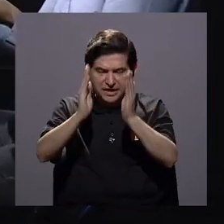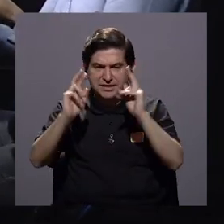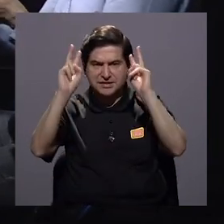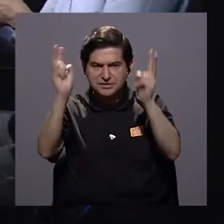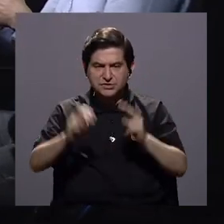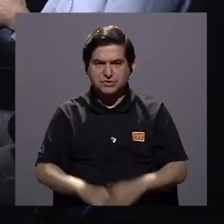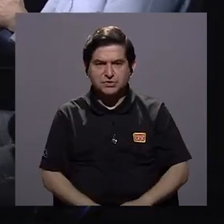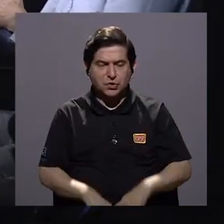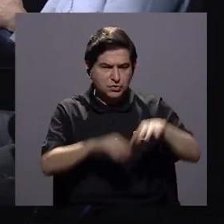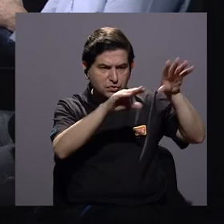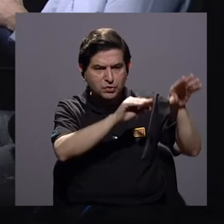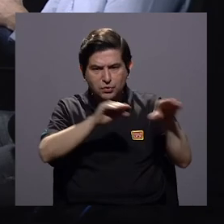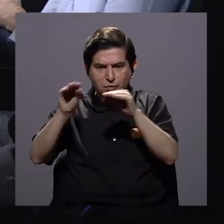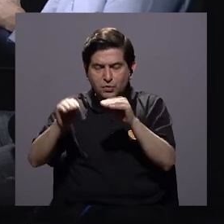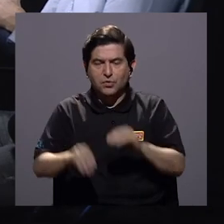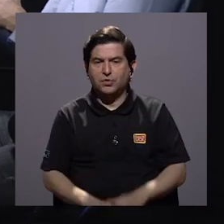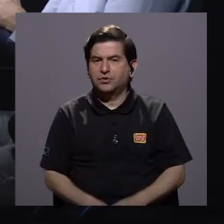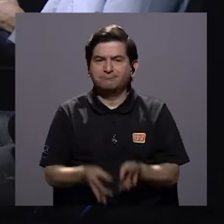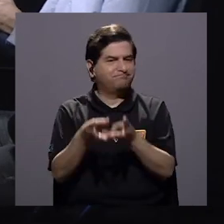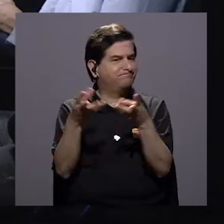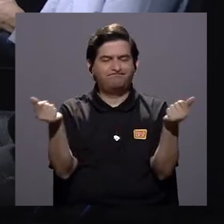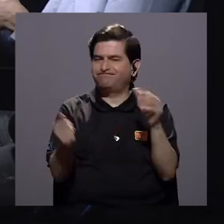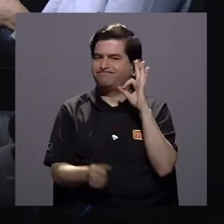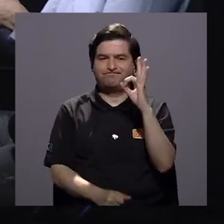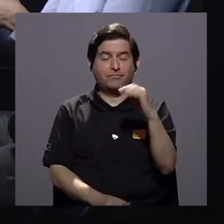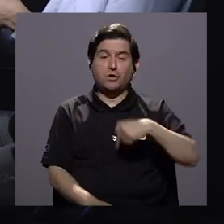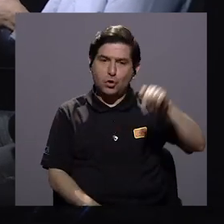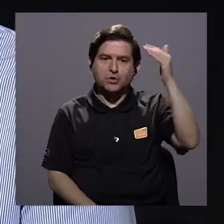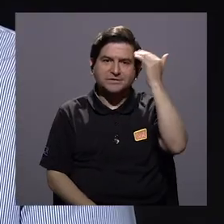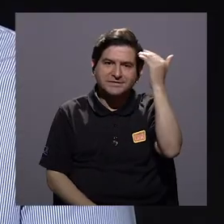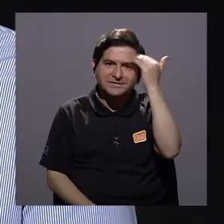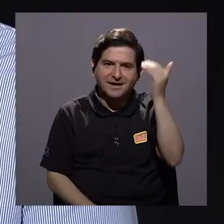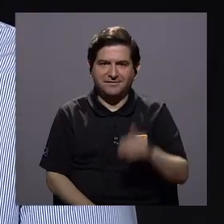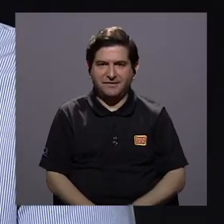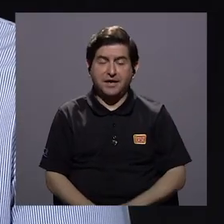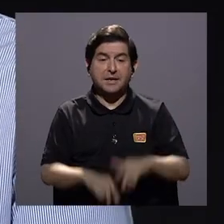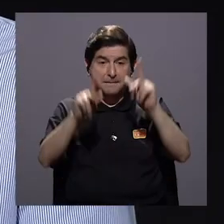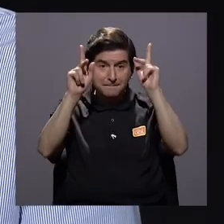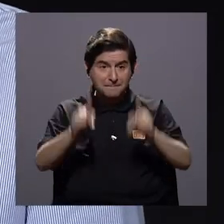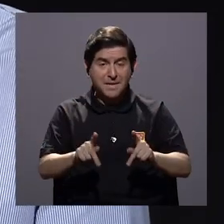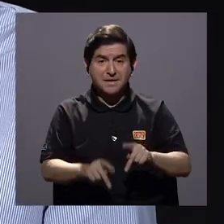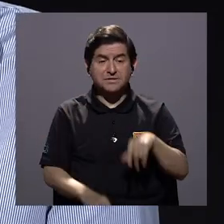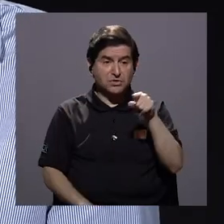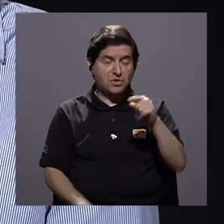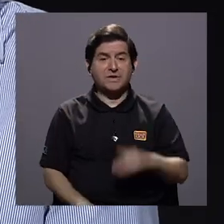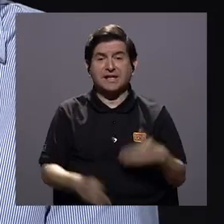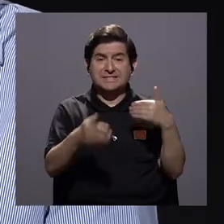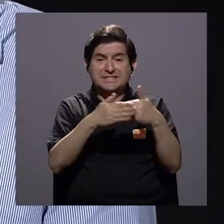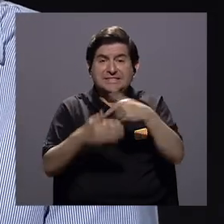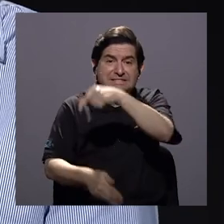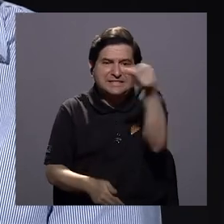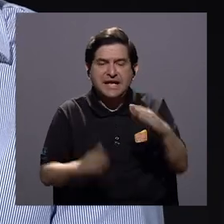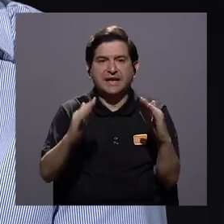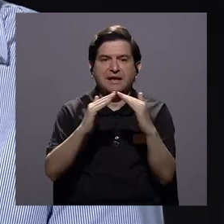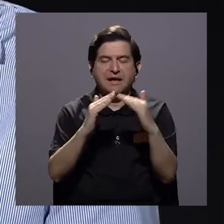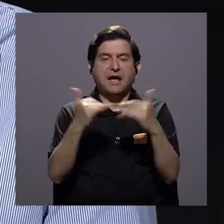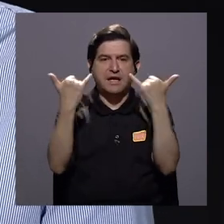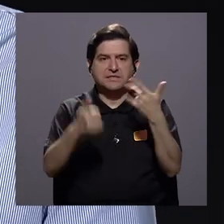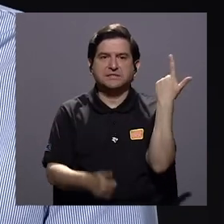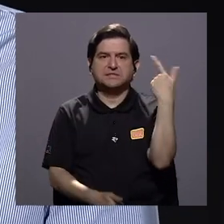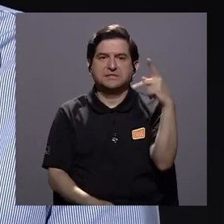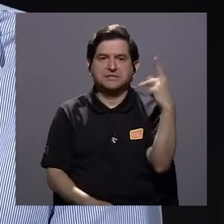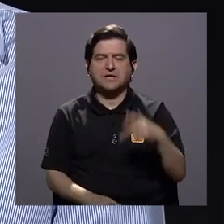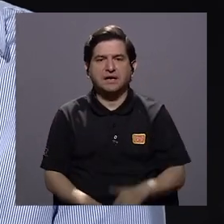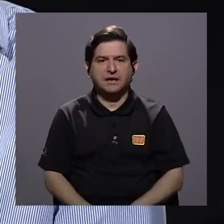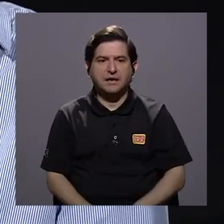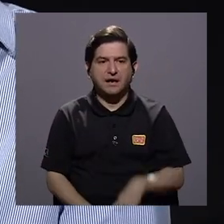al tema de movilización es una cosa que no resolvimos muy bien y hoy lo sabemos había gente que no solo vive a la orilla del río lo cual ya es un escenario